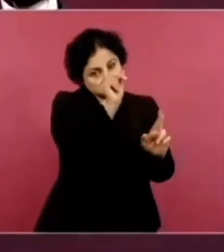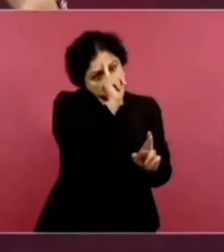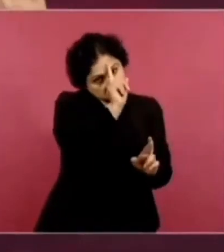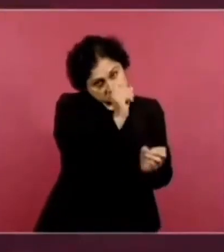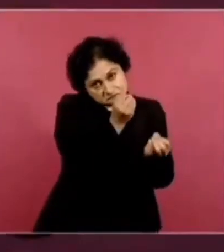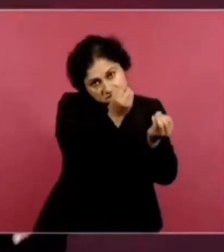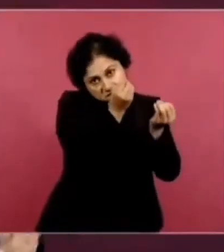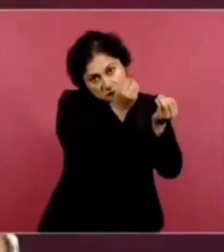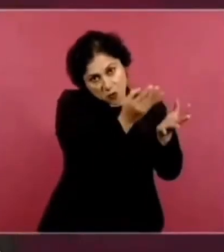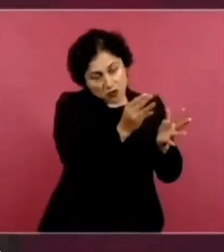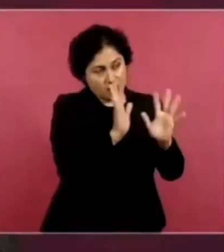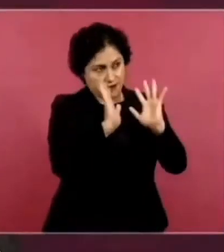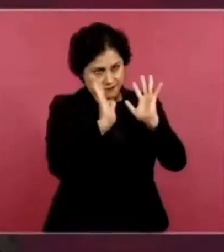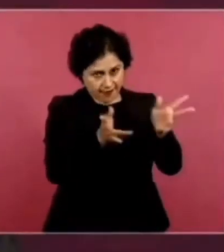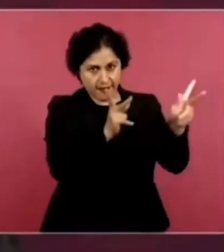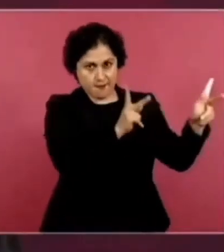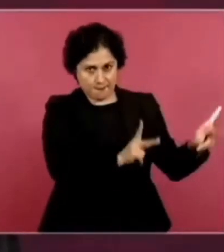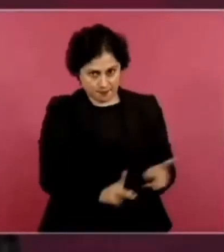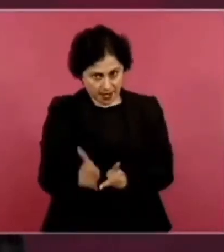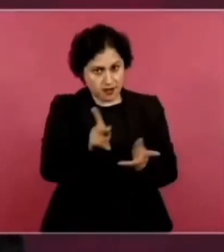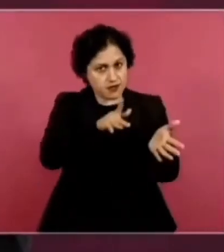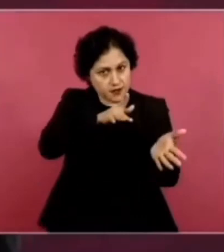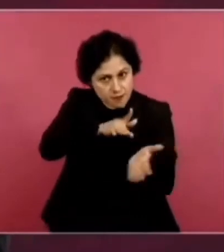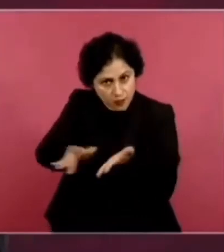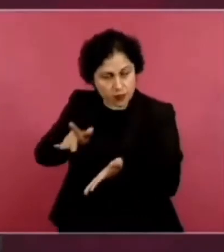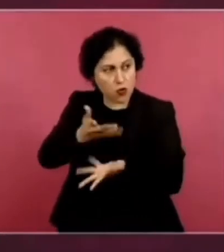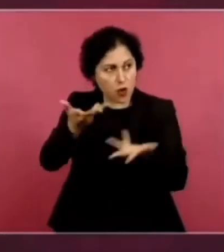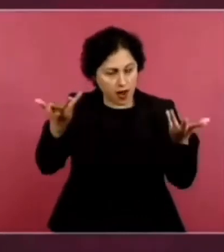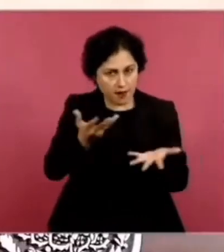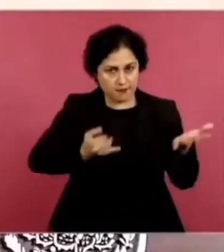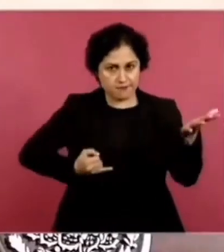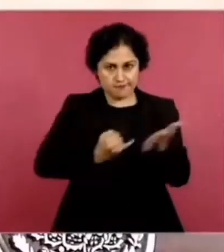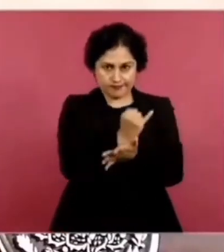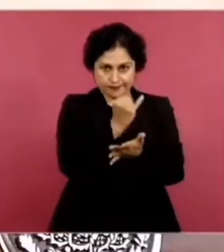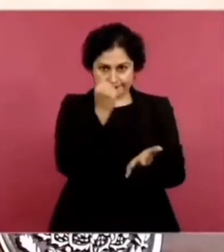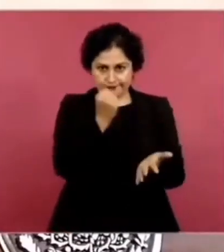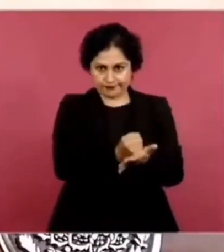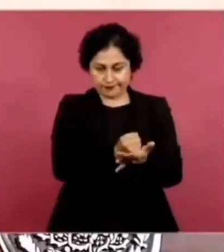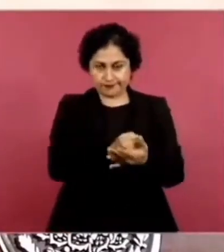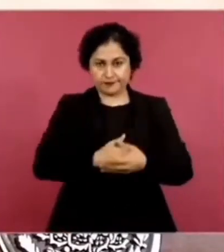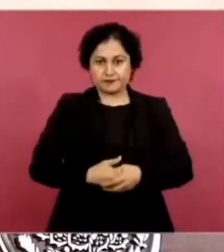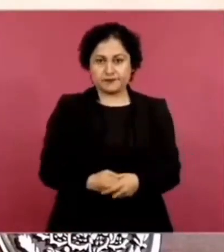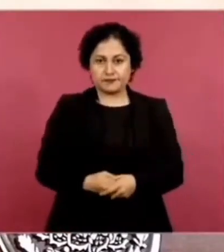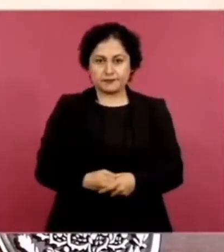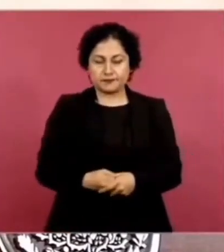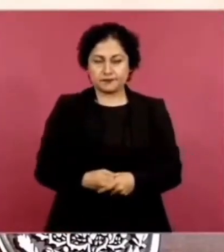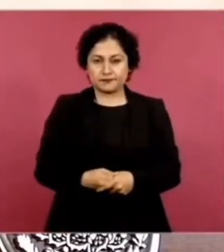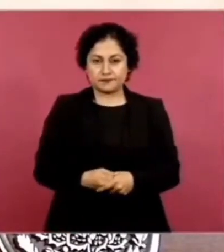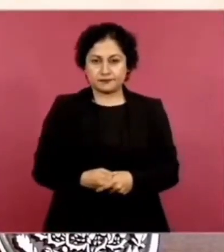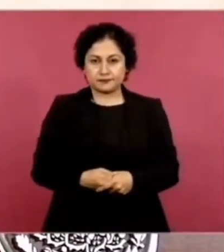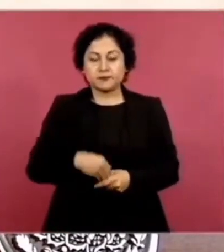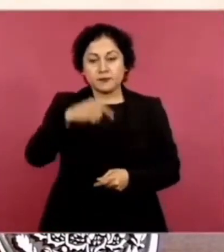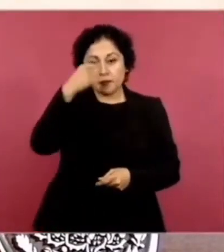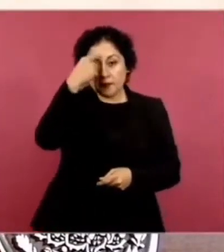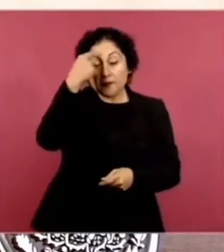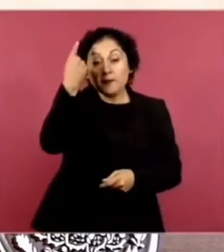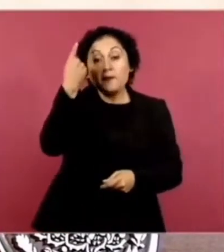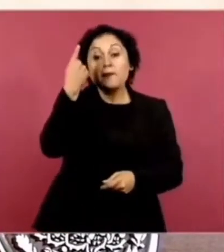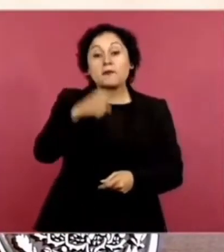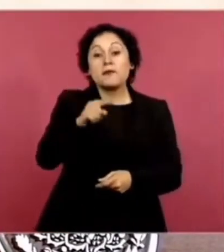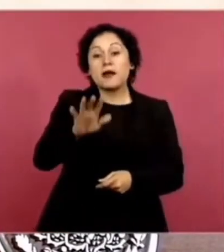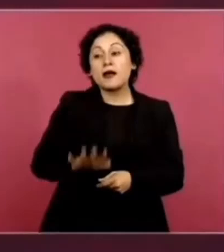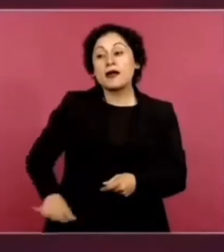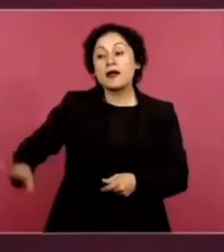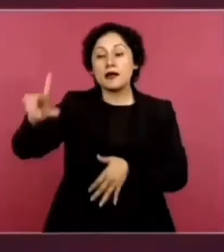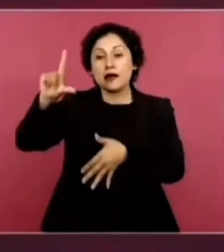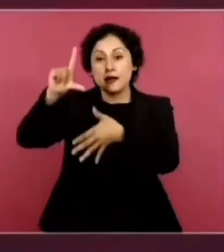de apoyo al bienestar de los pueblos de América